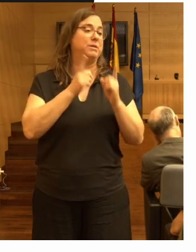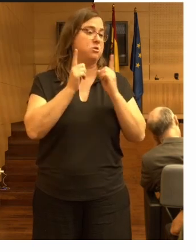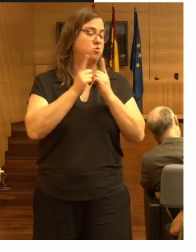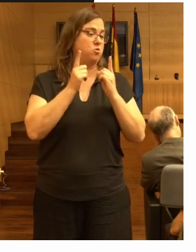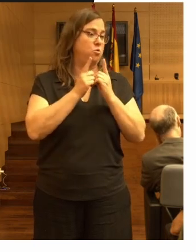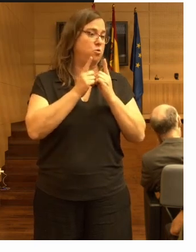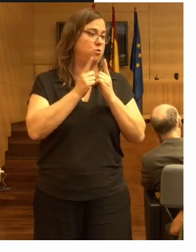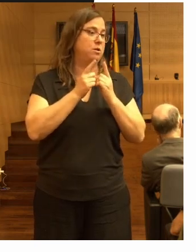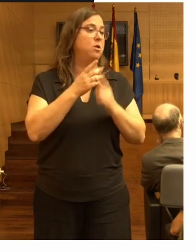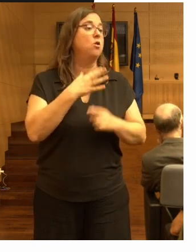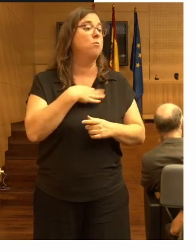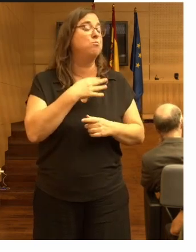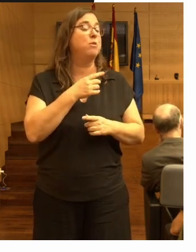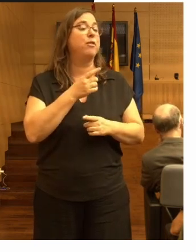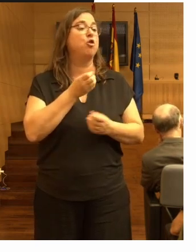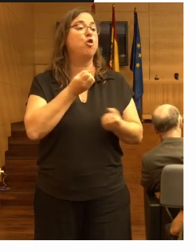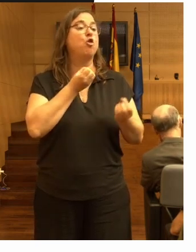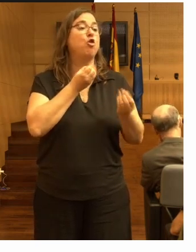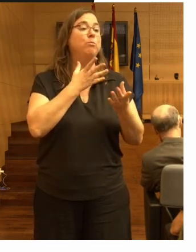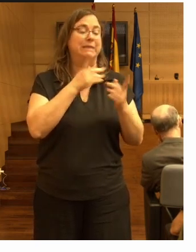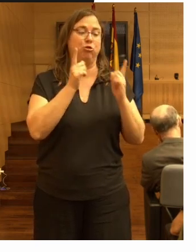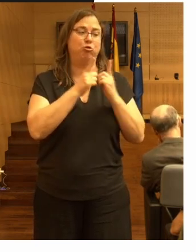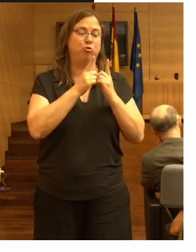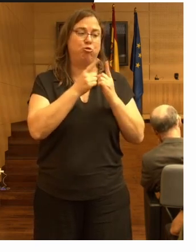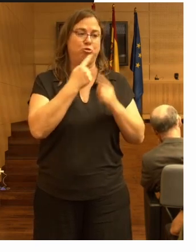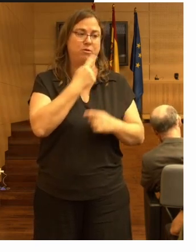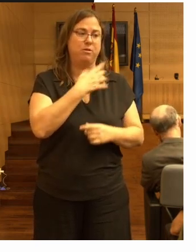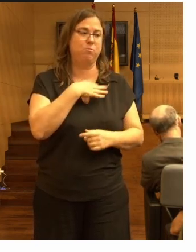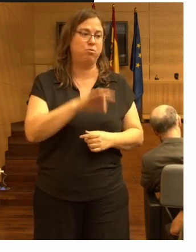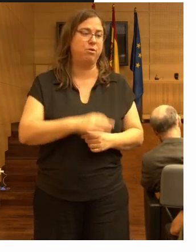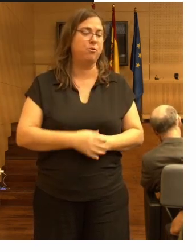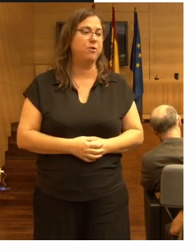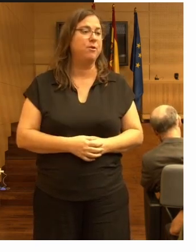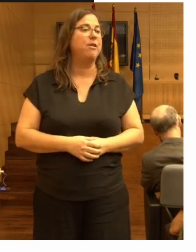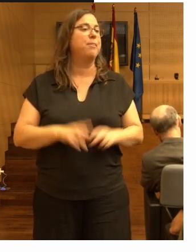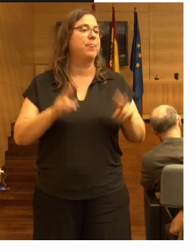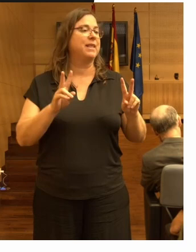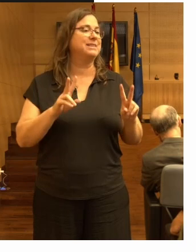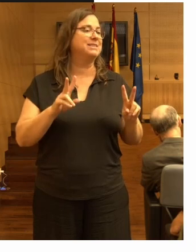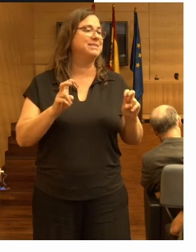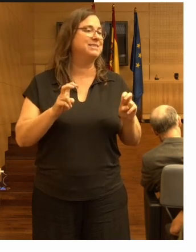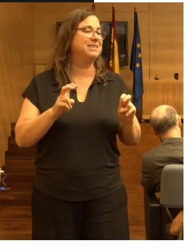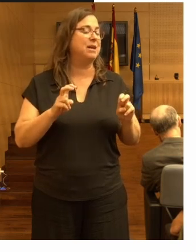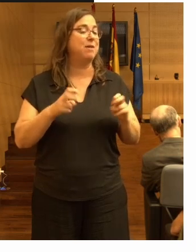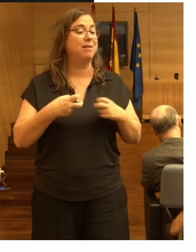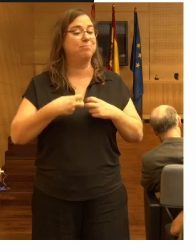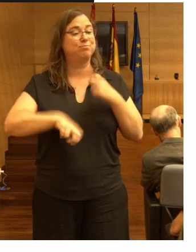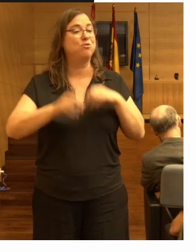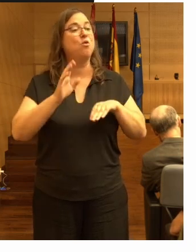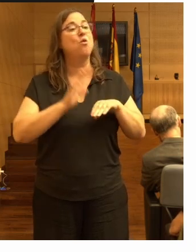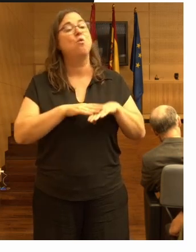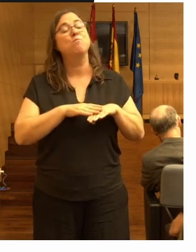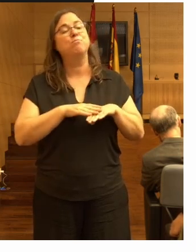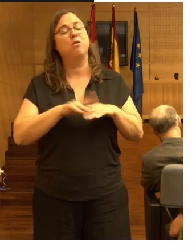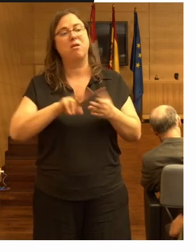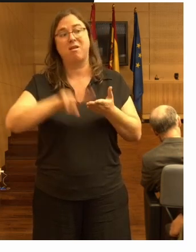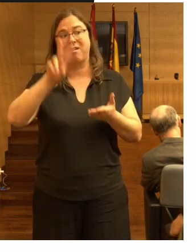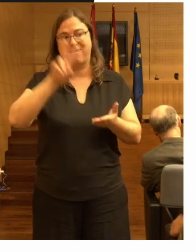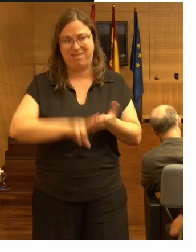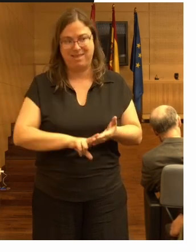a lo mejor puedo hacer un comentario rápido sobre las lesiones por caídas si tenemos un